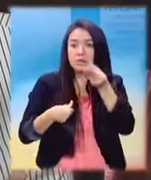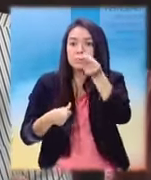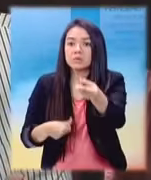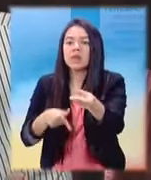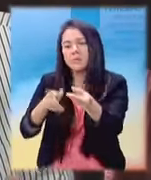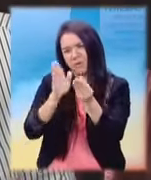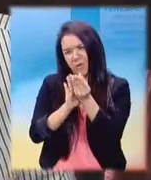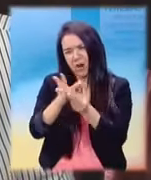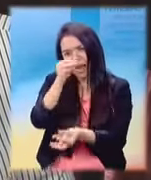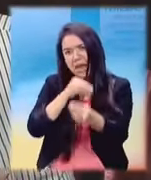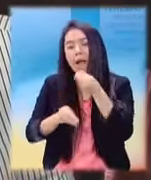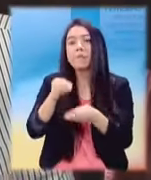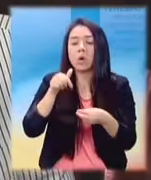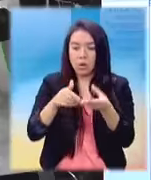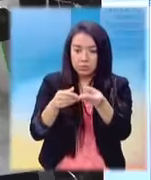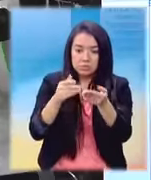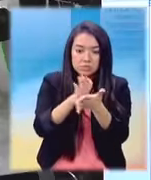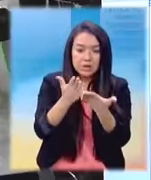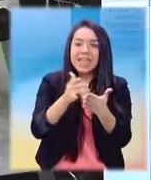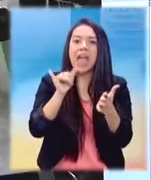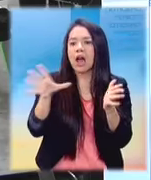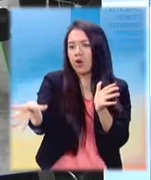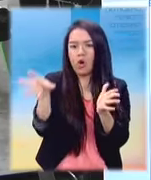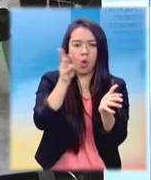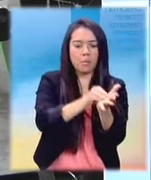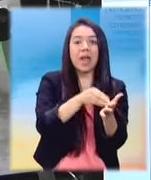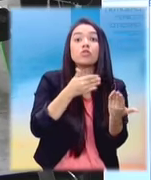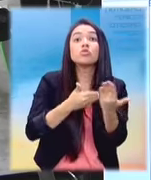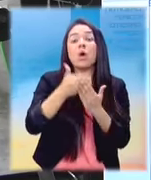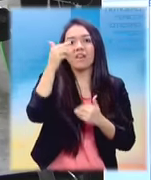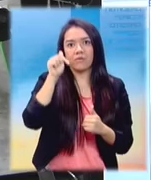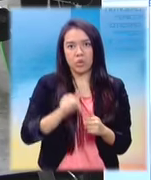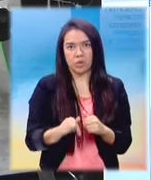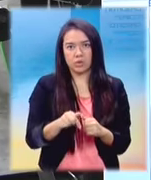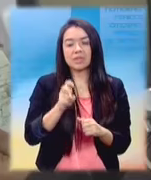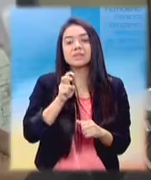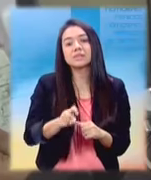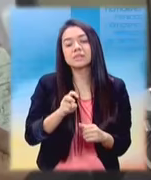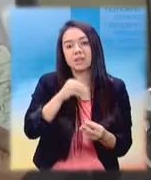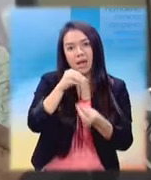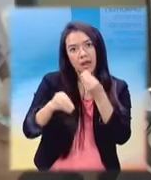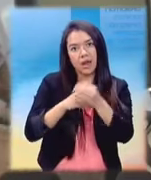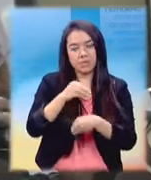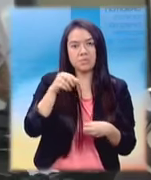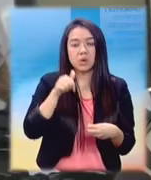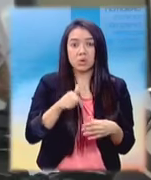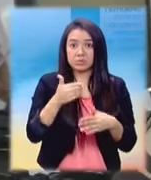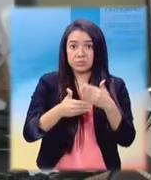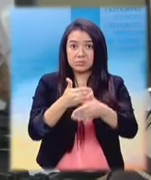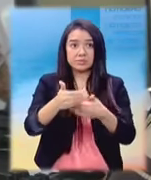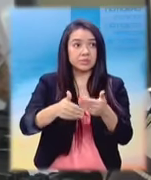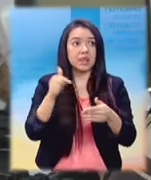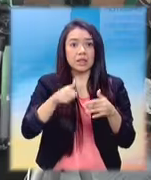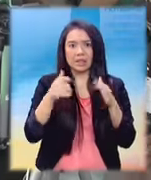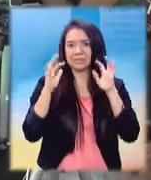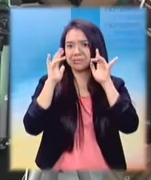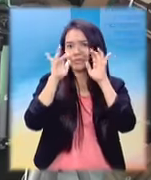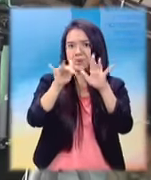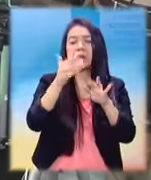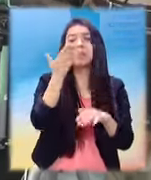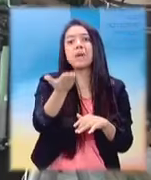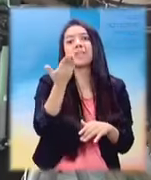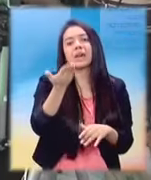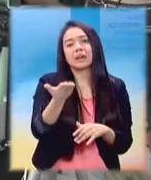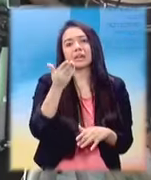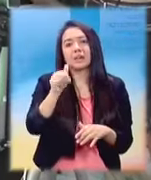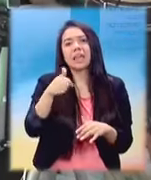no tiene y toda la gente que no tiene DPI. En el marco del encuentro de migrantes en los próximos días, esta situación será la principal petición para